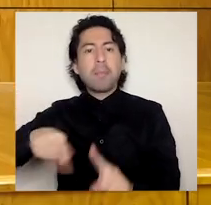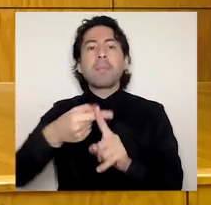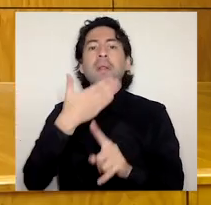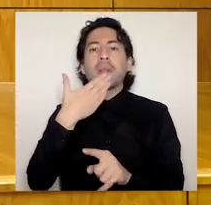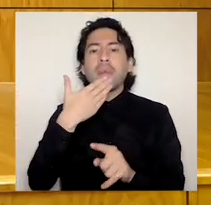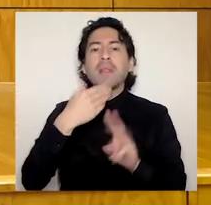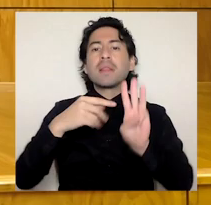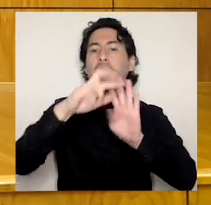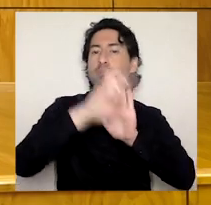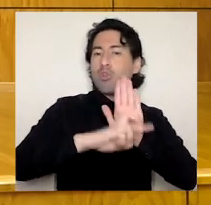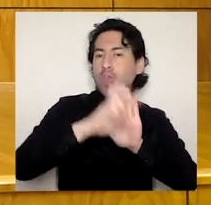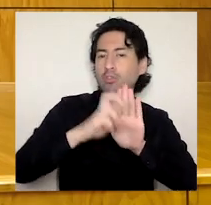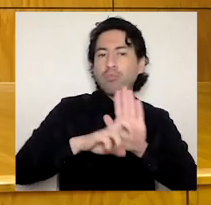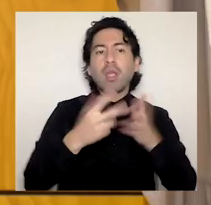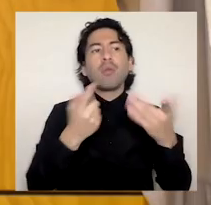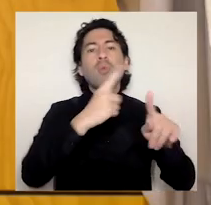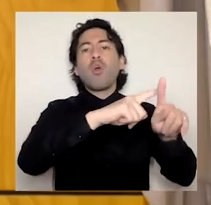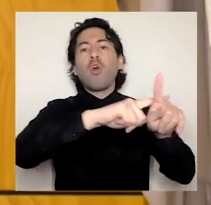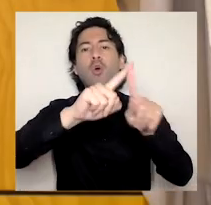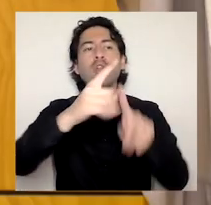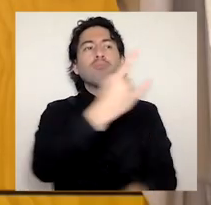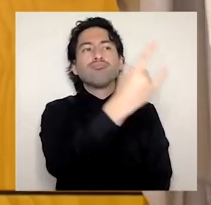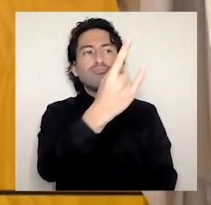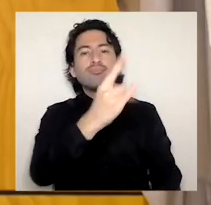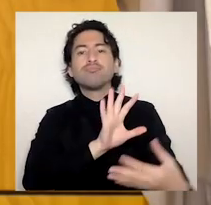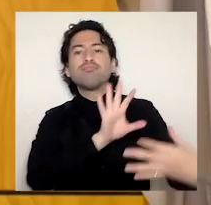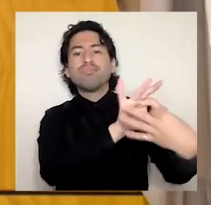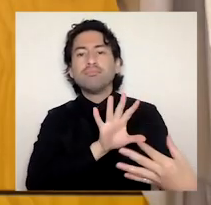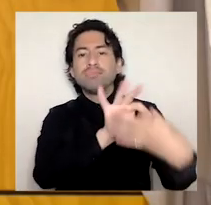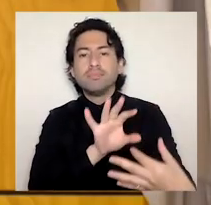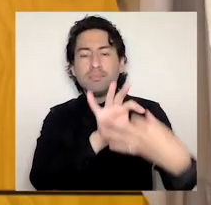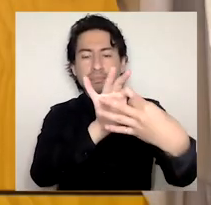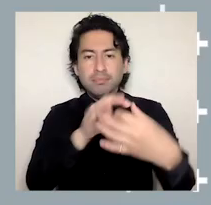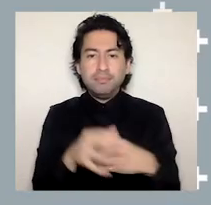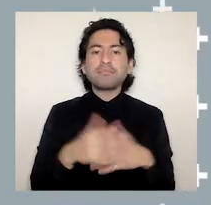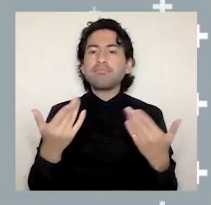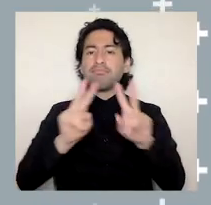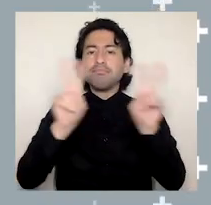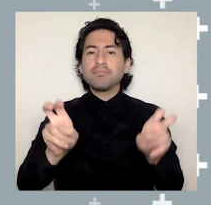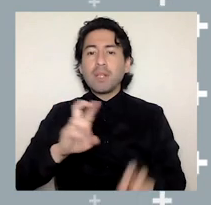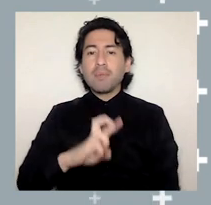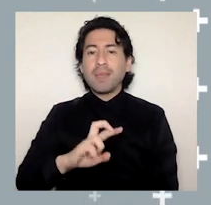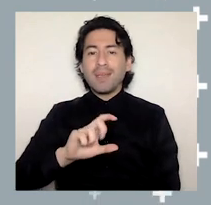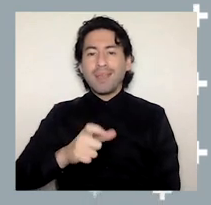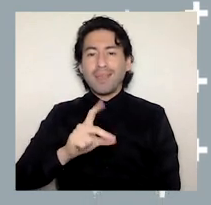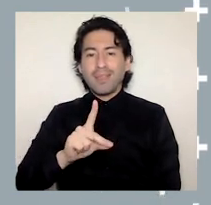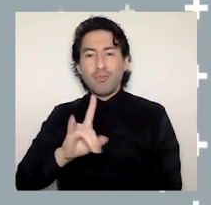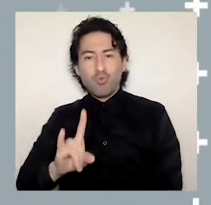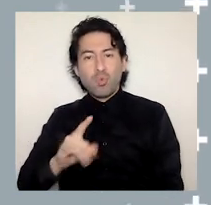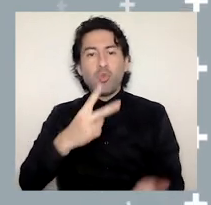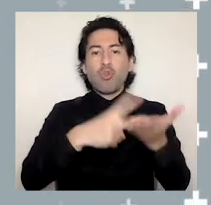Con relación a la implementación del PGDU 2020-2029, la dirección de planificación